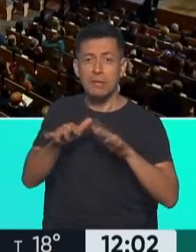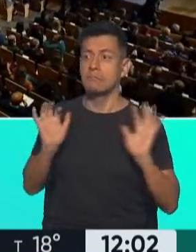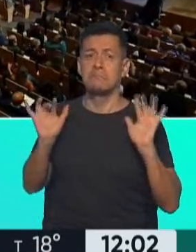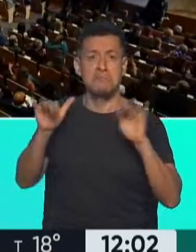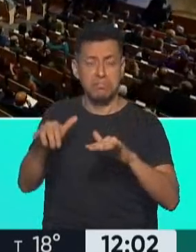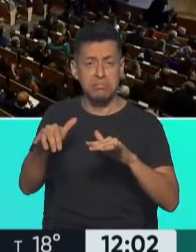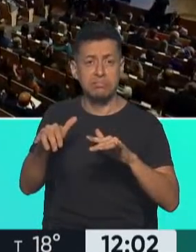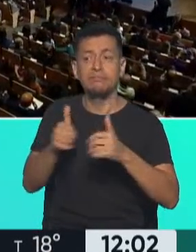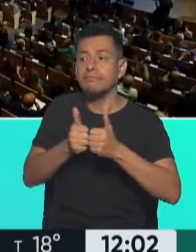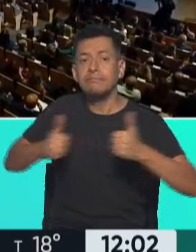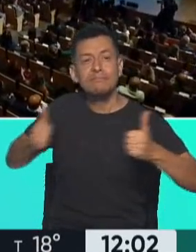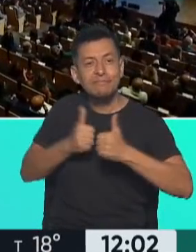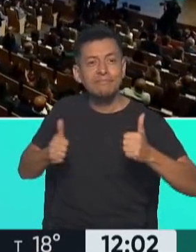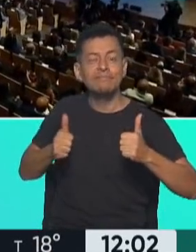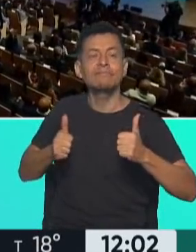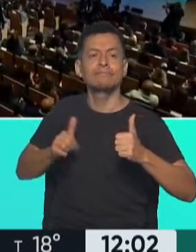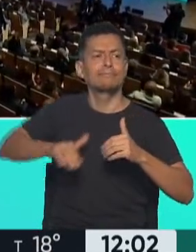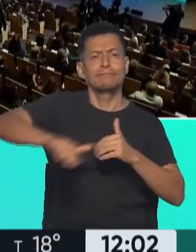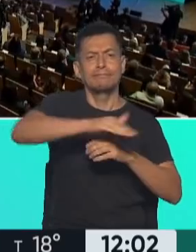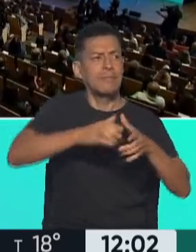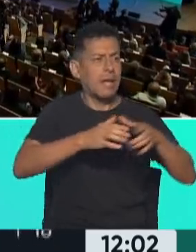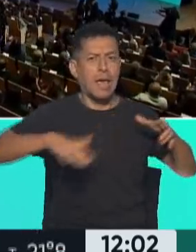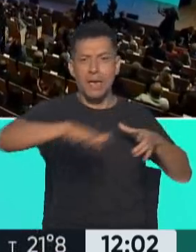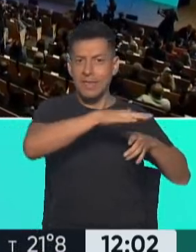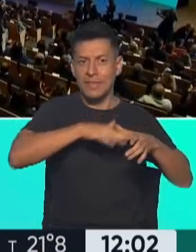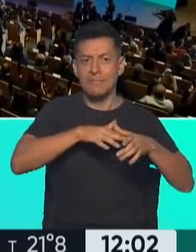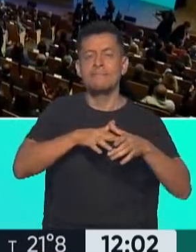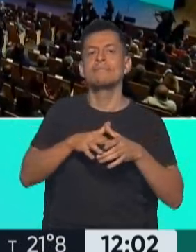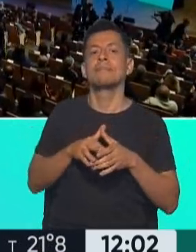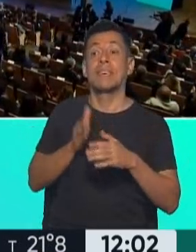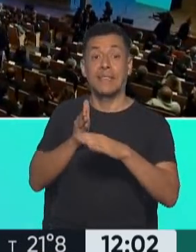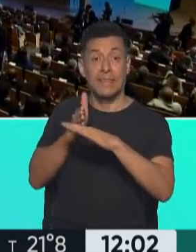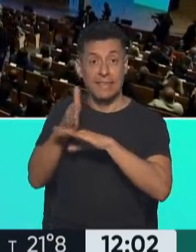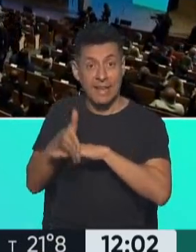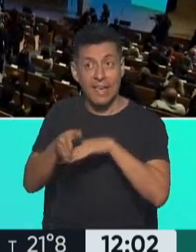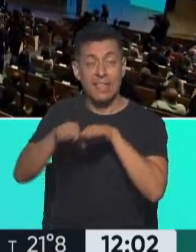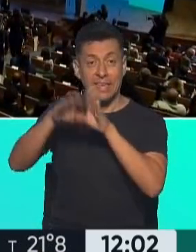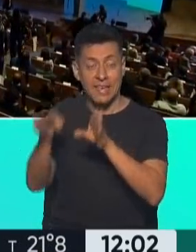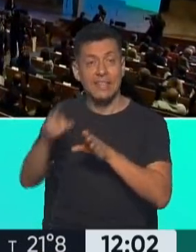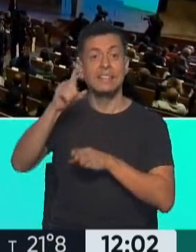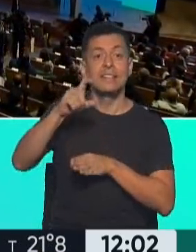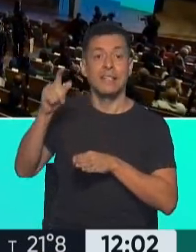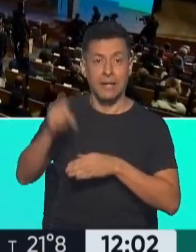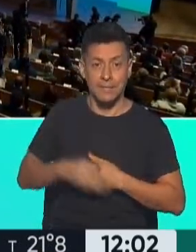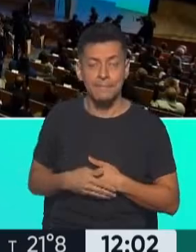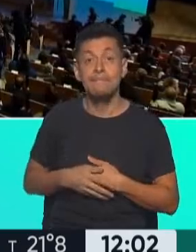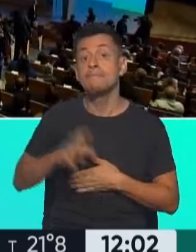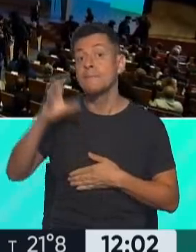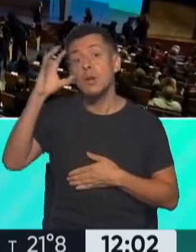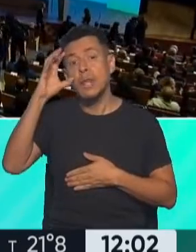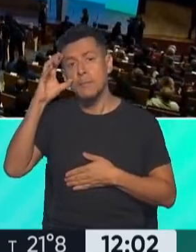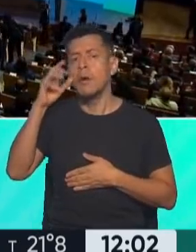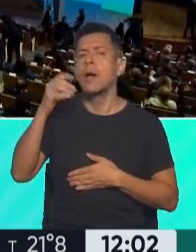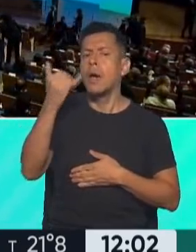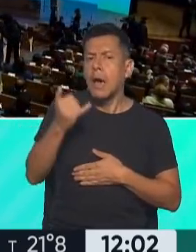quedado aquí en la parte de este gran playón que hay sobre la entrada del Centro Cultural Kirchner. Recordemos que hay filas